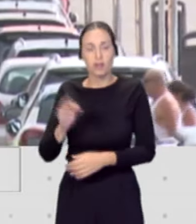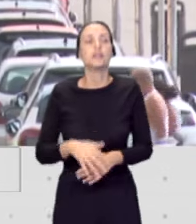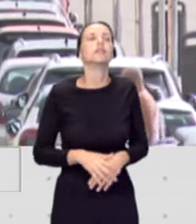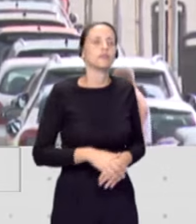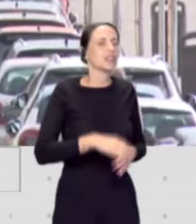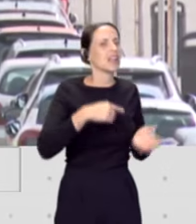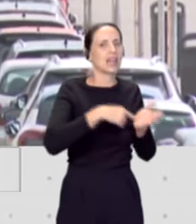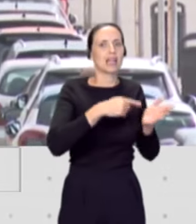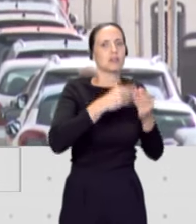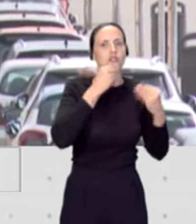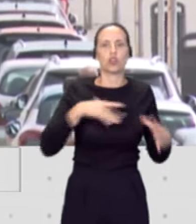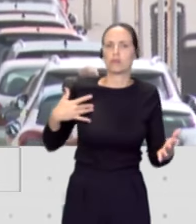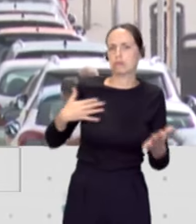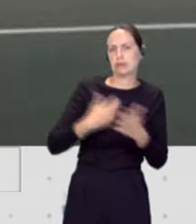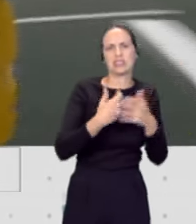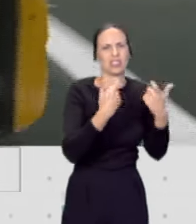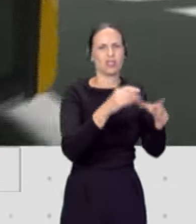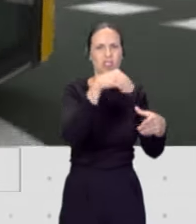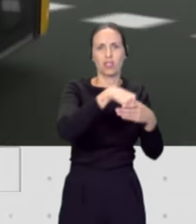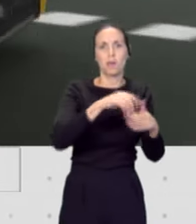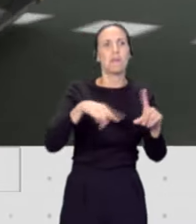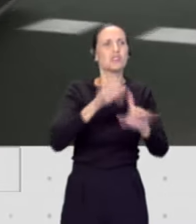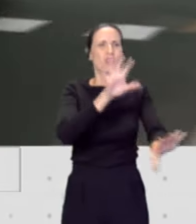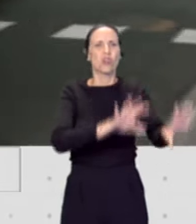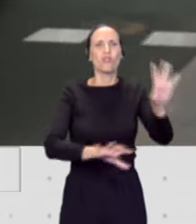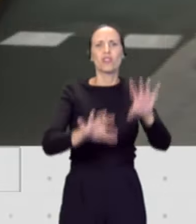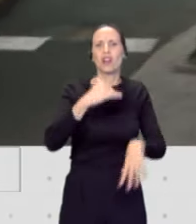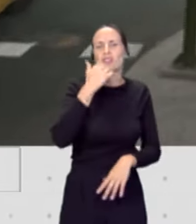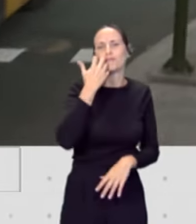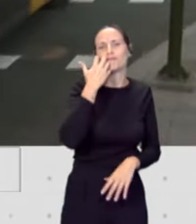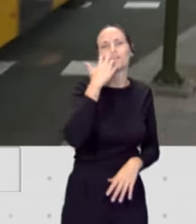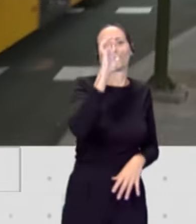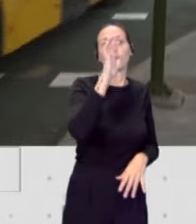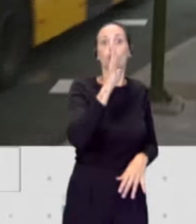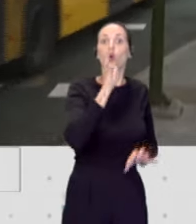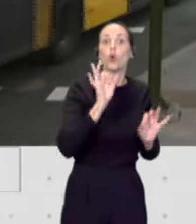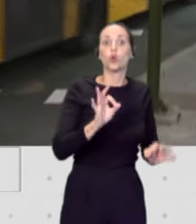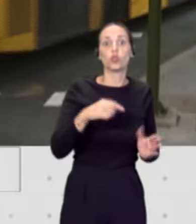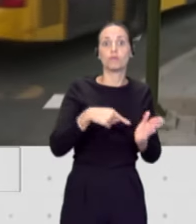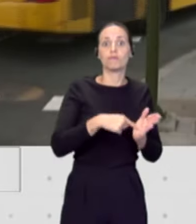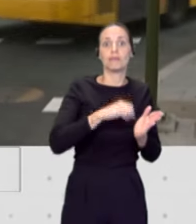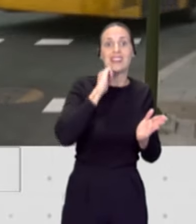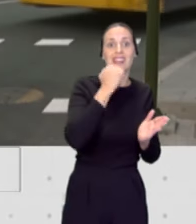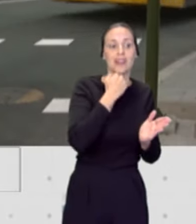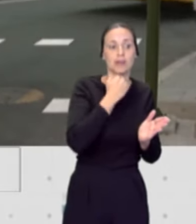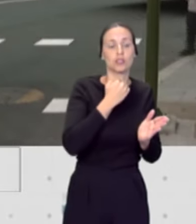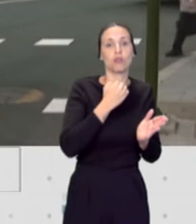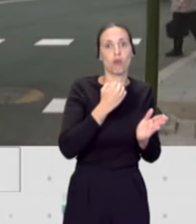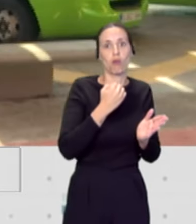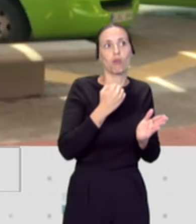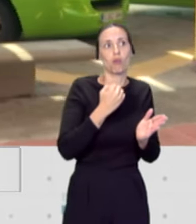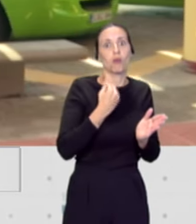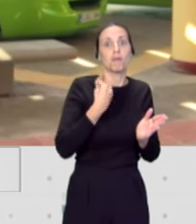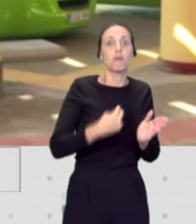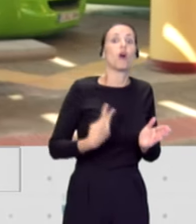y además este conflicto es un conflicto muy atípico porque en esa reclamación de la anticipación de la